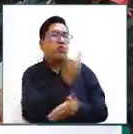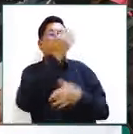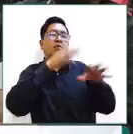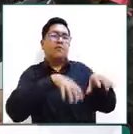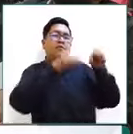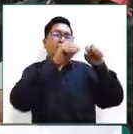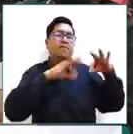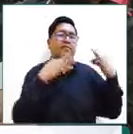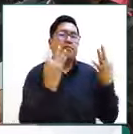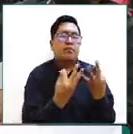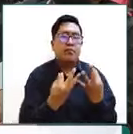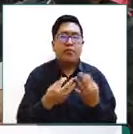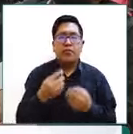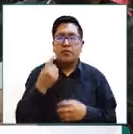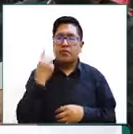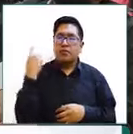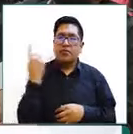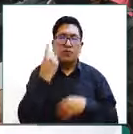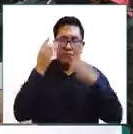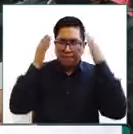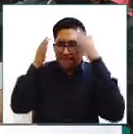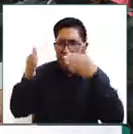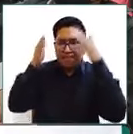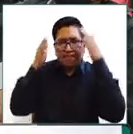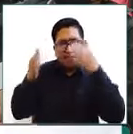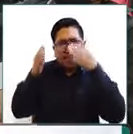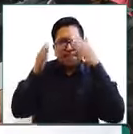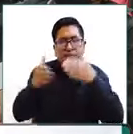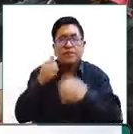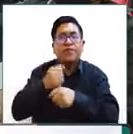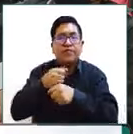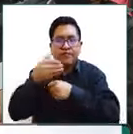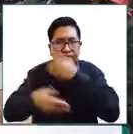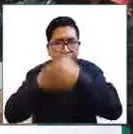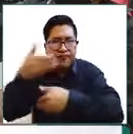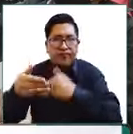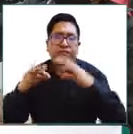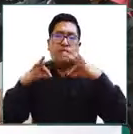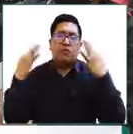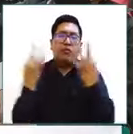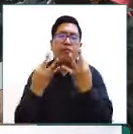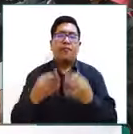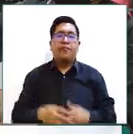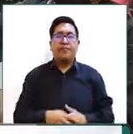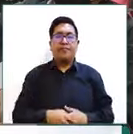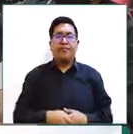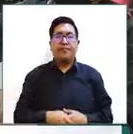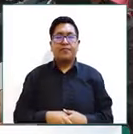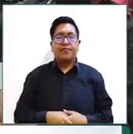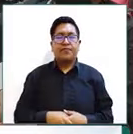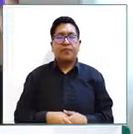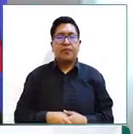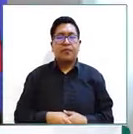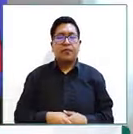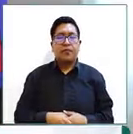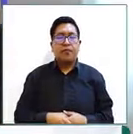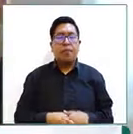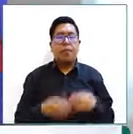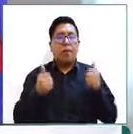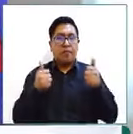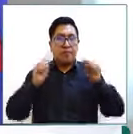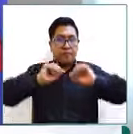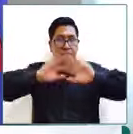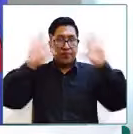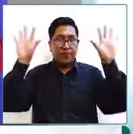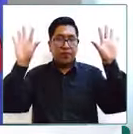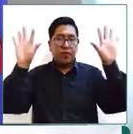garanticemos a ellos con prioridad ese trabajo con sus propias familias. Bien, entonces, ese básicamente